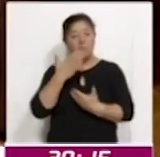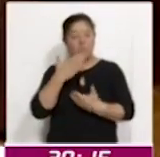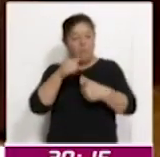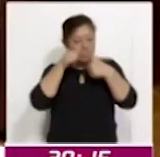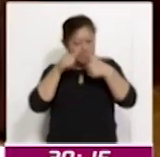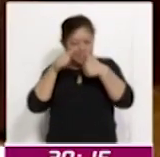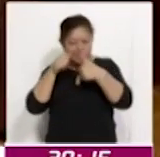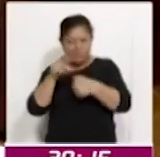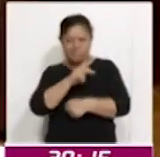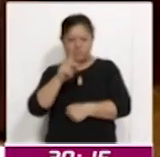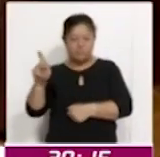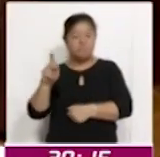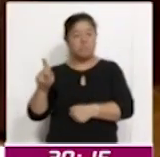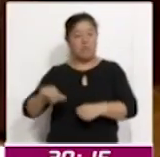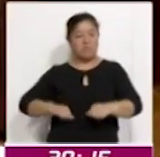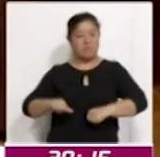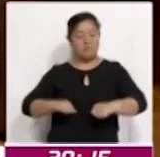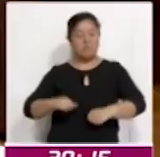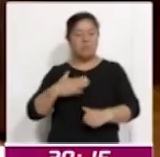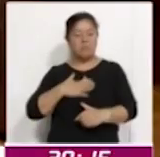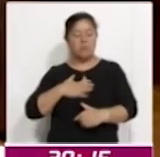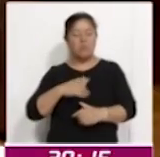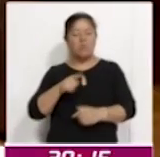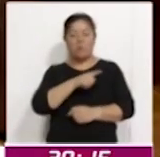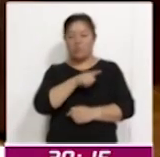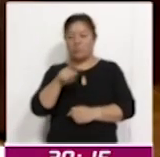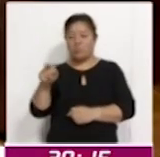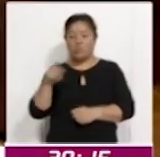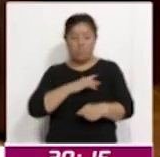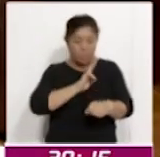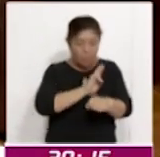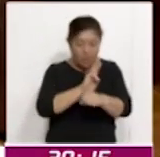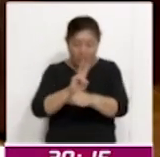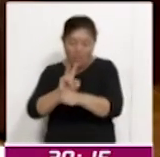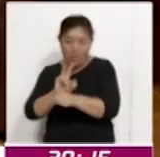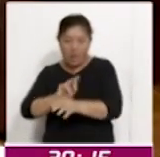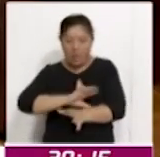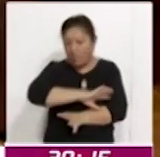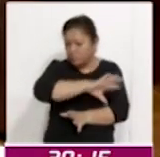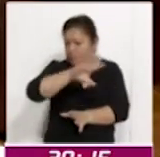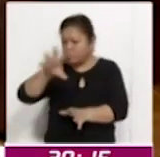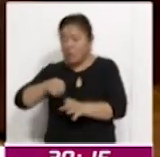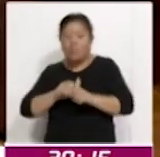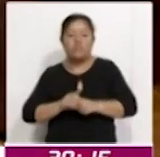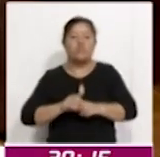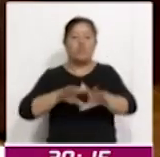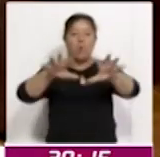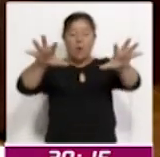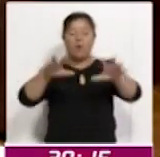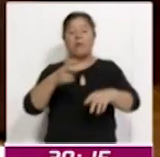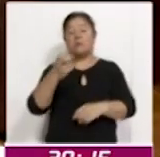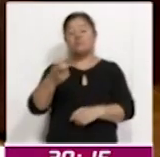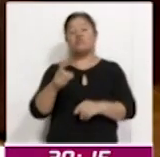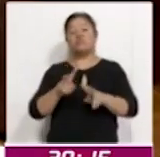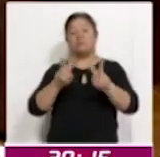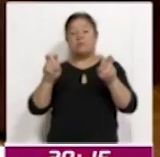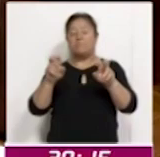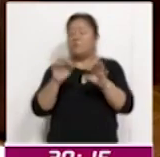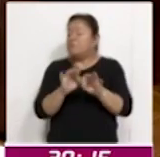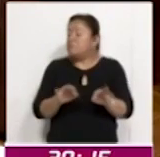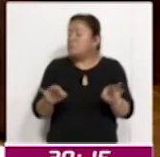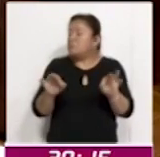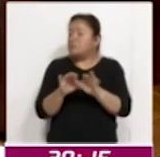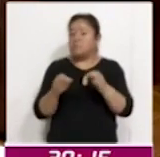estas actividades, daremos cobertura a toda la actividad que van a realizar. Es un tema importantísimo en el que todos debemos participar,